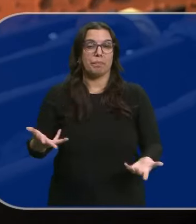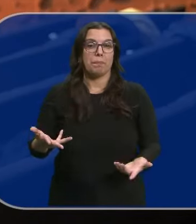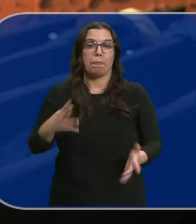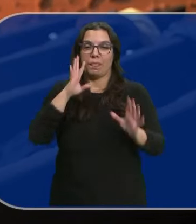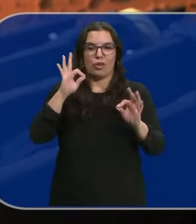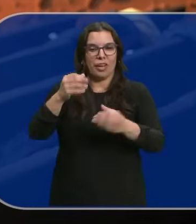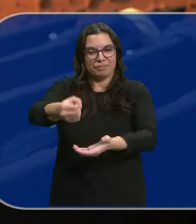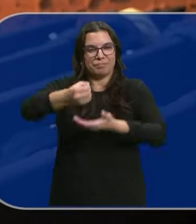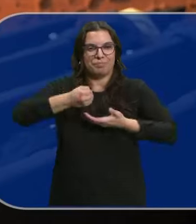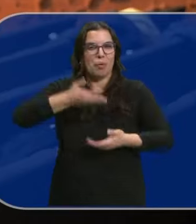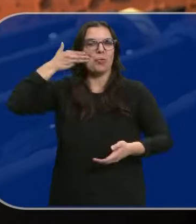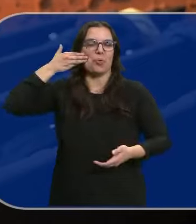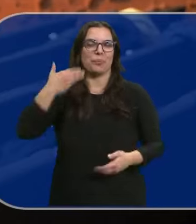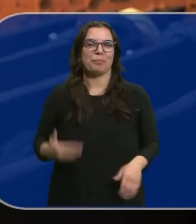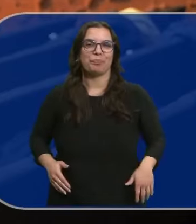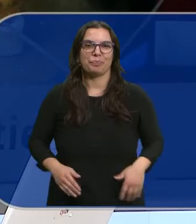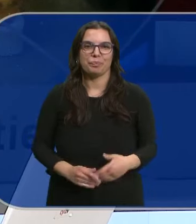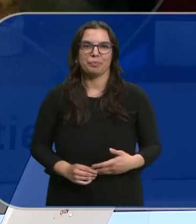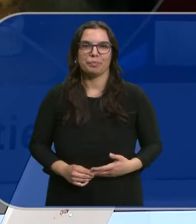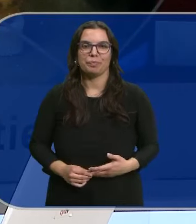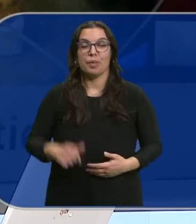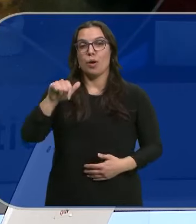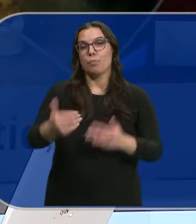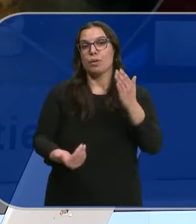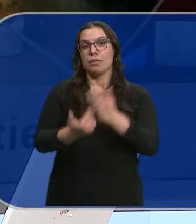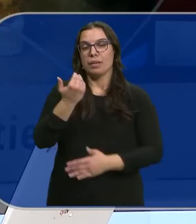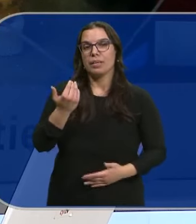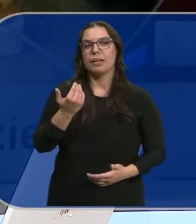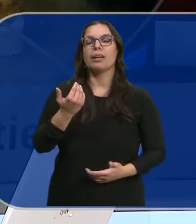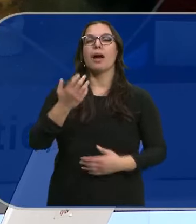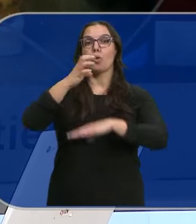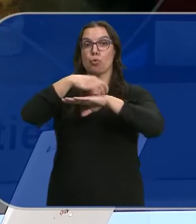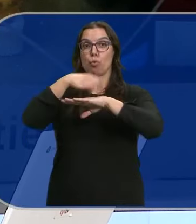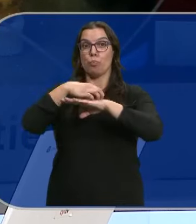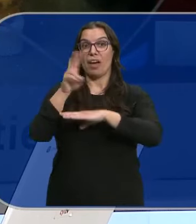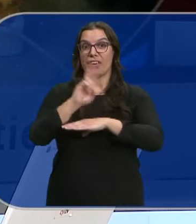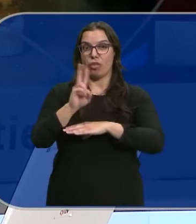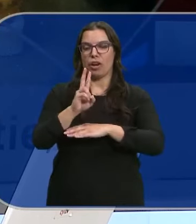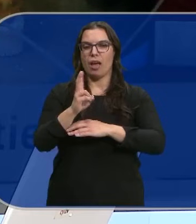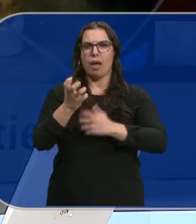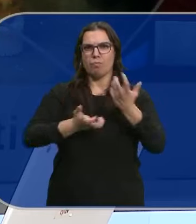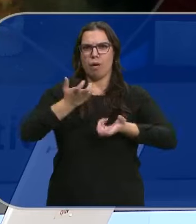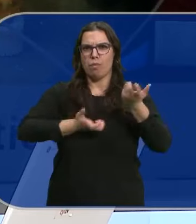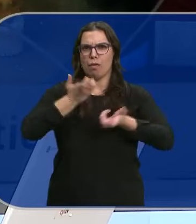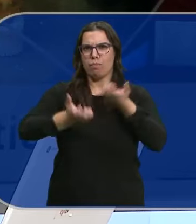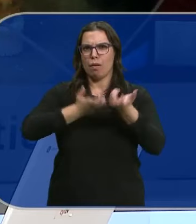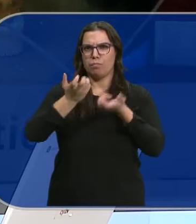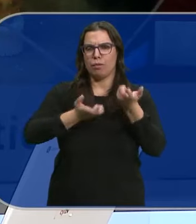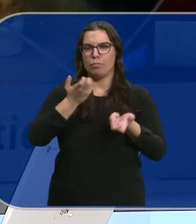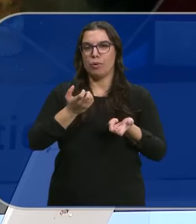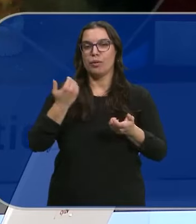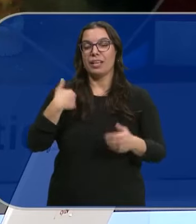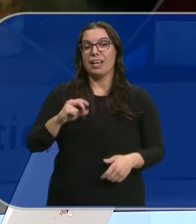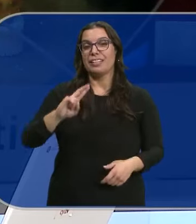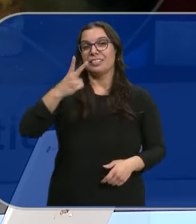Se recoge Con mucho orgullo Esta mañana Los fogones De la Cúpula Del Milenio De Valladolid Han trabajado A pleno rendimiento En el